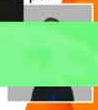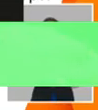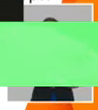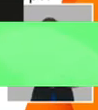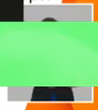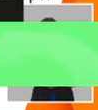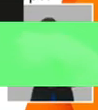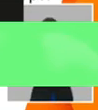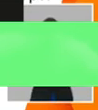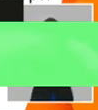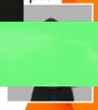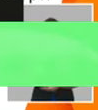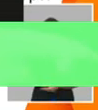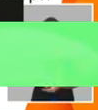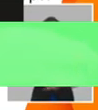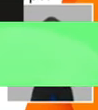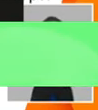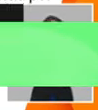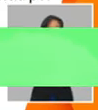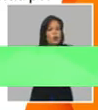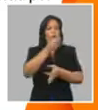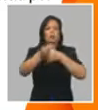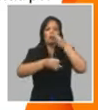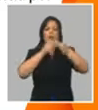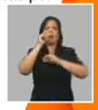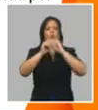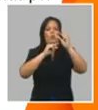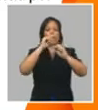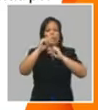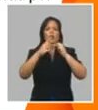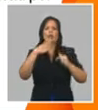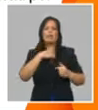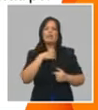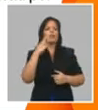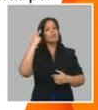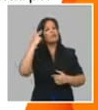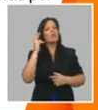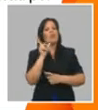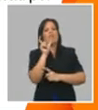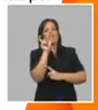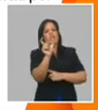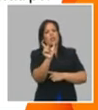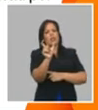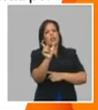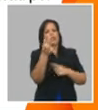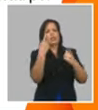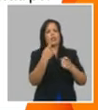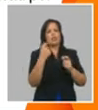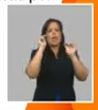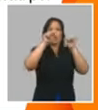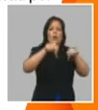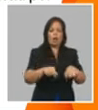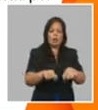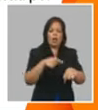Estas dietas, en cada momento, fuimos informando, tenían un vencimiento prorrogado de 180 días.